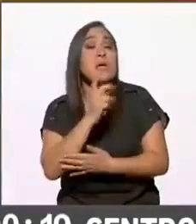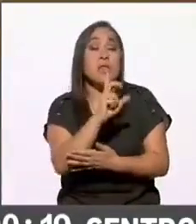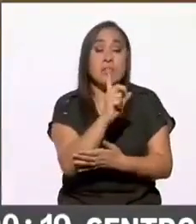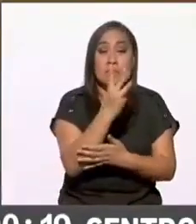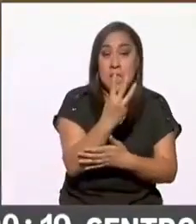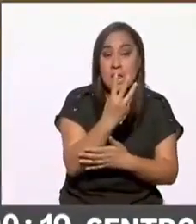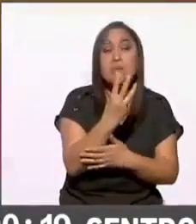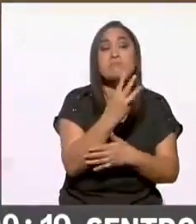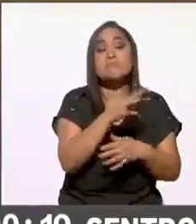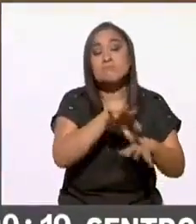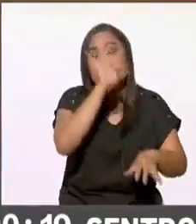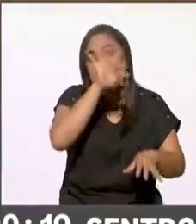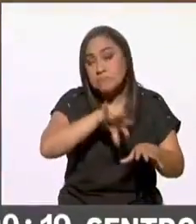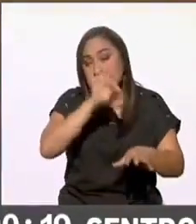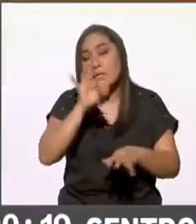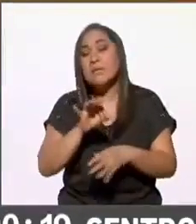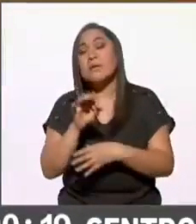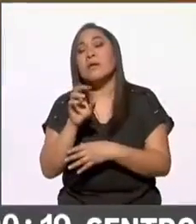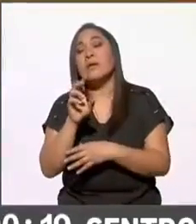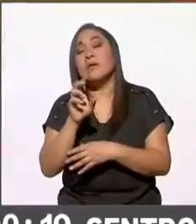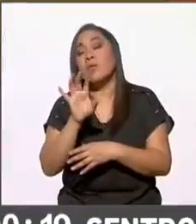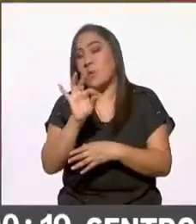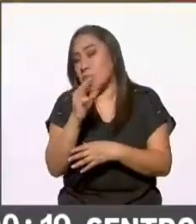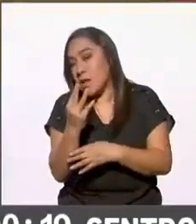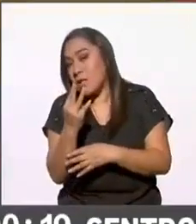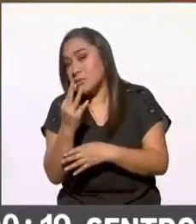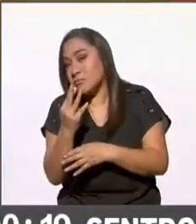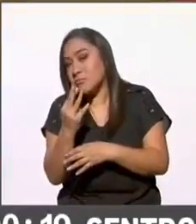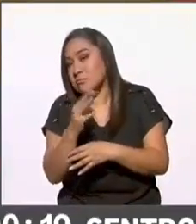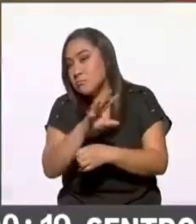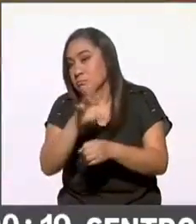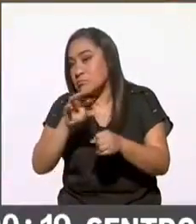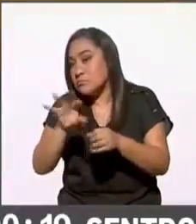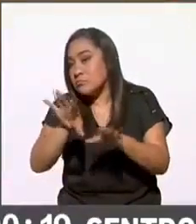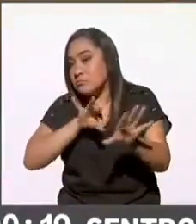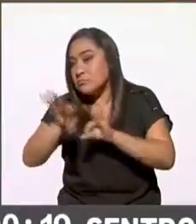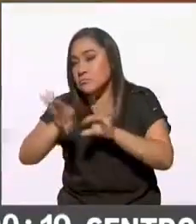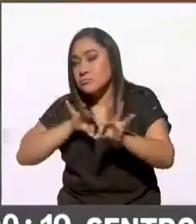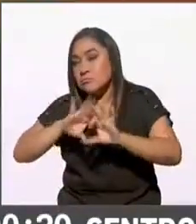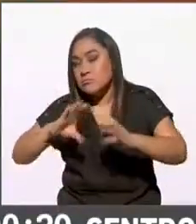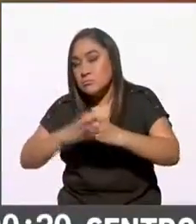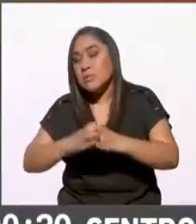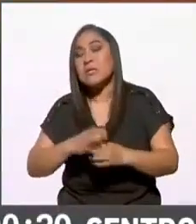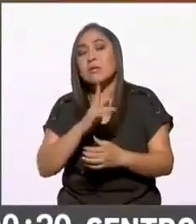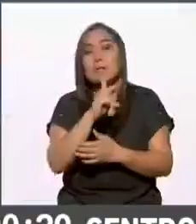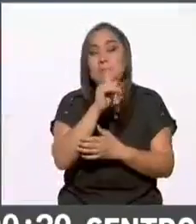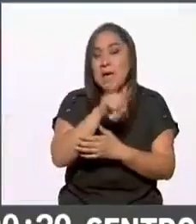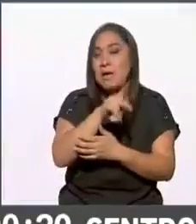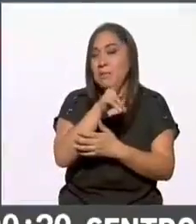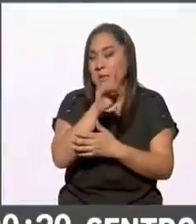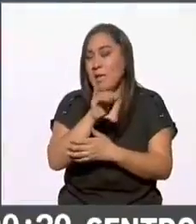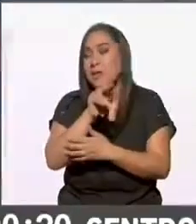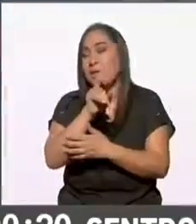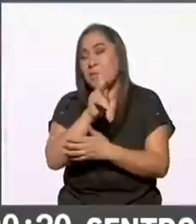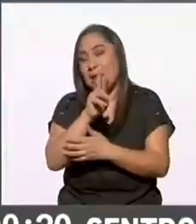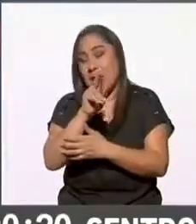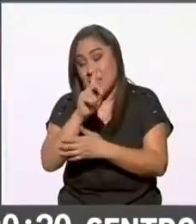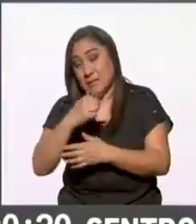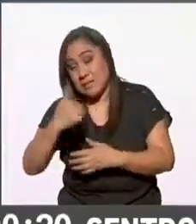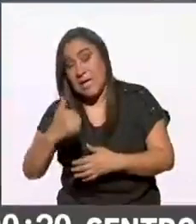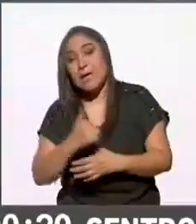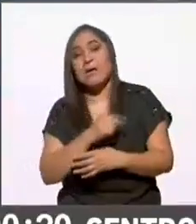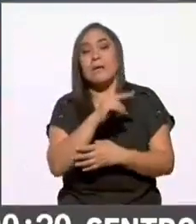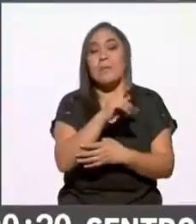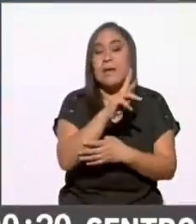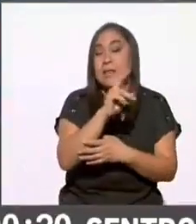mayoría calificada 33 plurinominales el PAN solo tendría seis la alianza PAN-PRI-PRD seis la alianza PAN